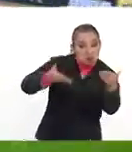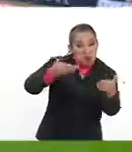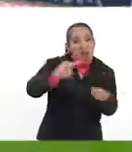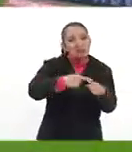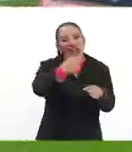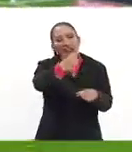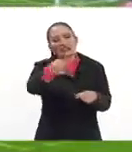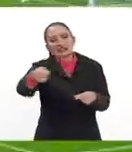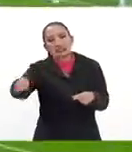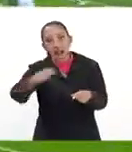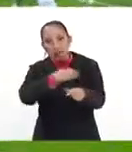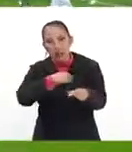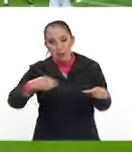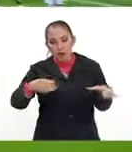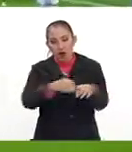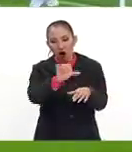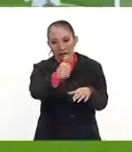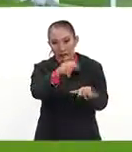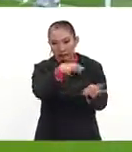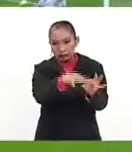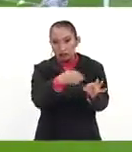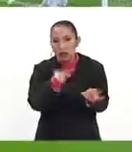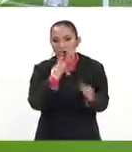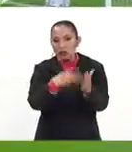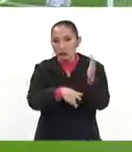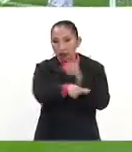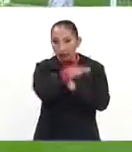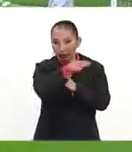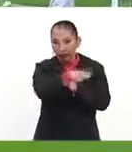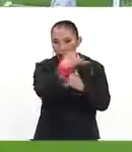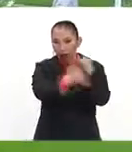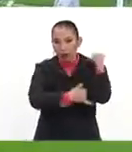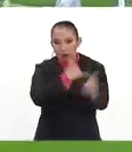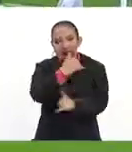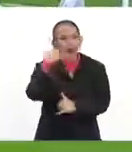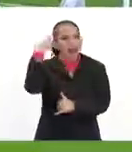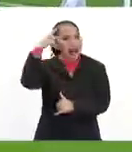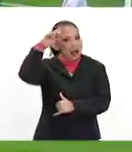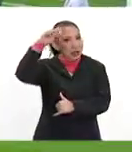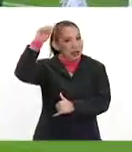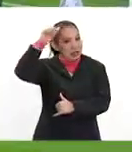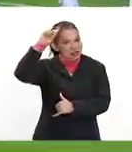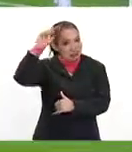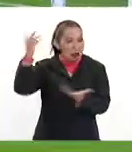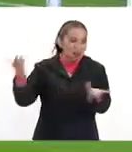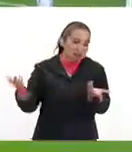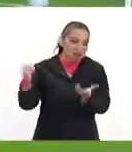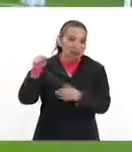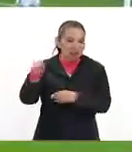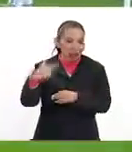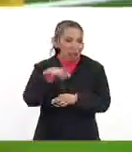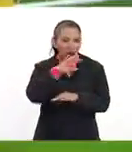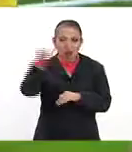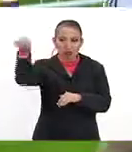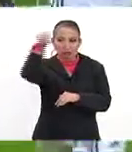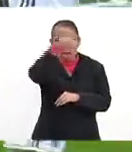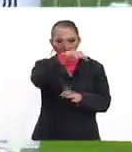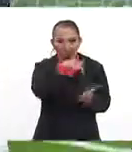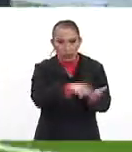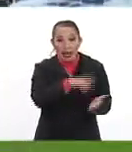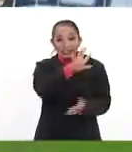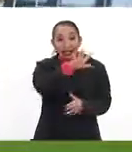¿Quiénes son los que integran este once ideal del año 2017? Pues los jugadores de Real Madrid, pues básicamente están en todos lados.